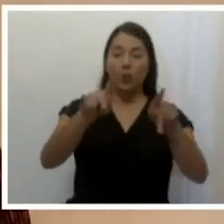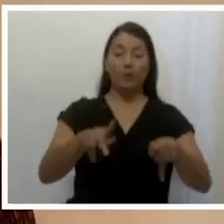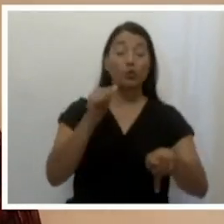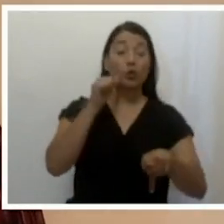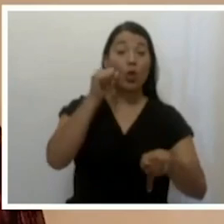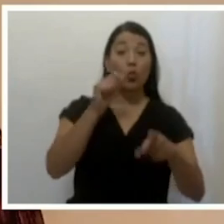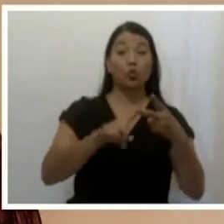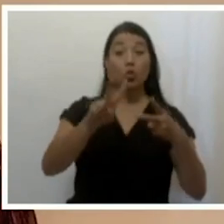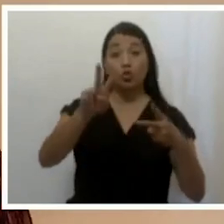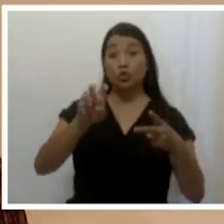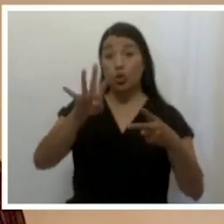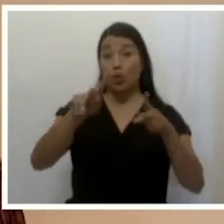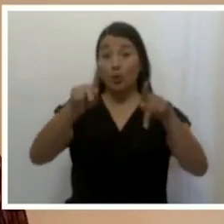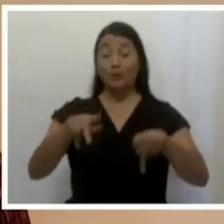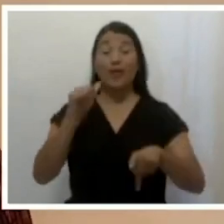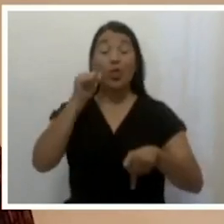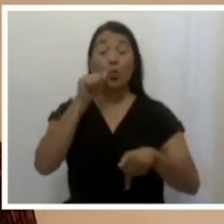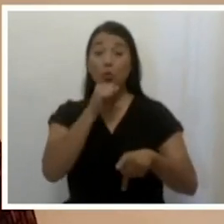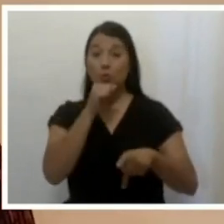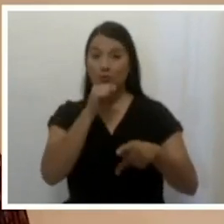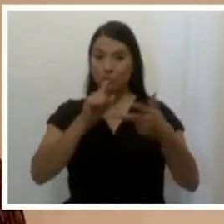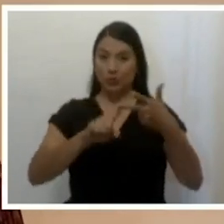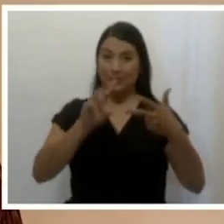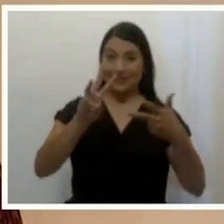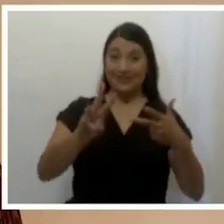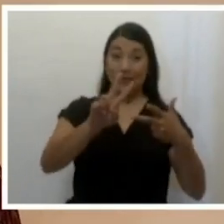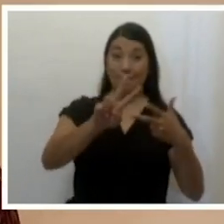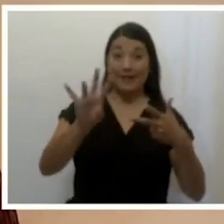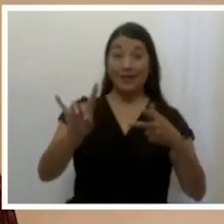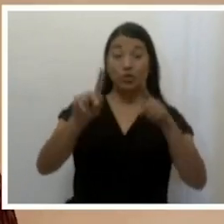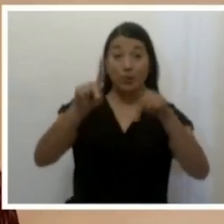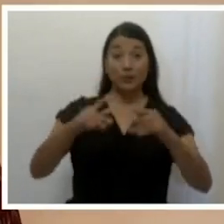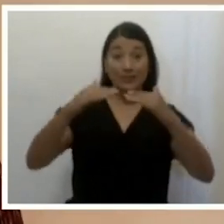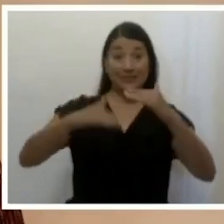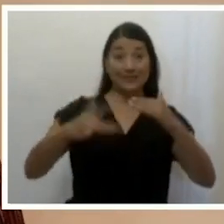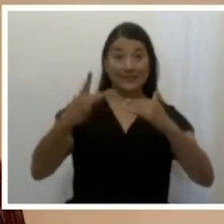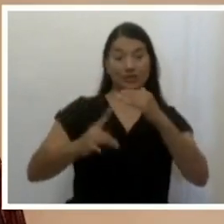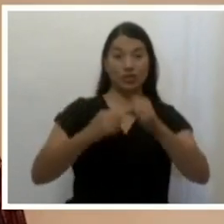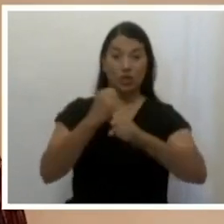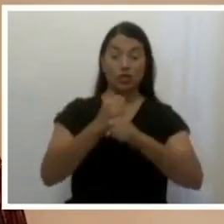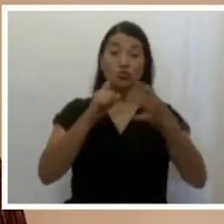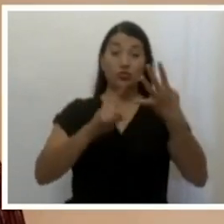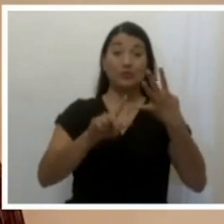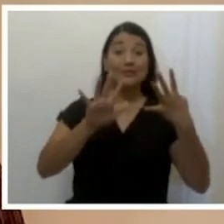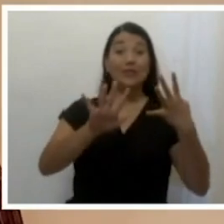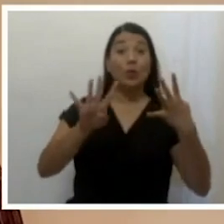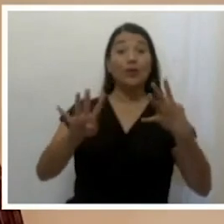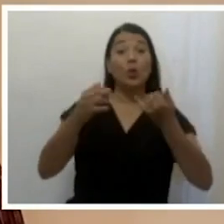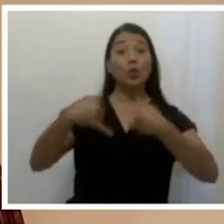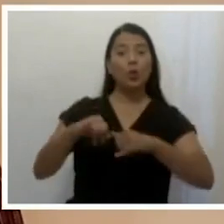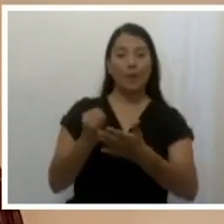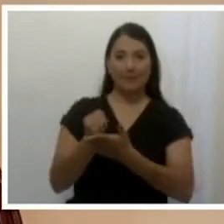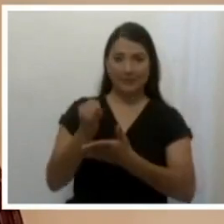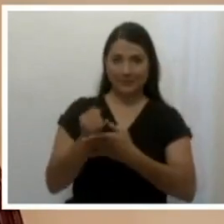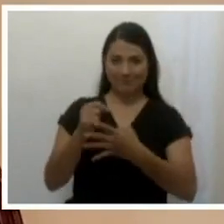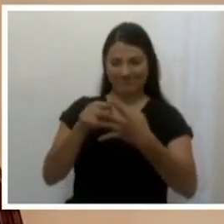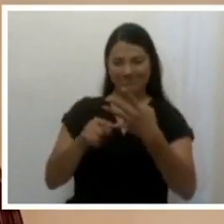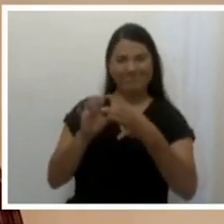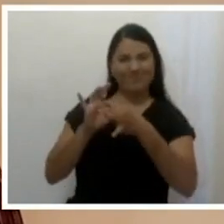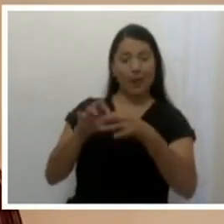204 adultos mayores, 628 menores de edad y 54 en proceso de investigación.